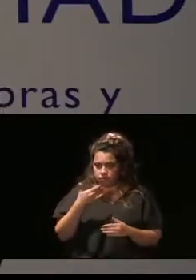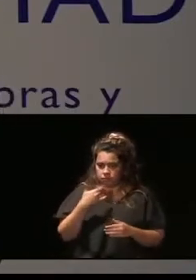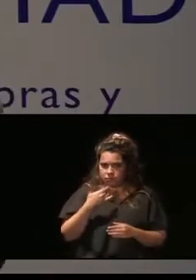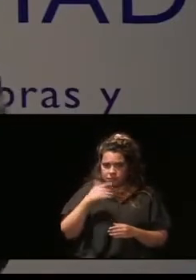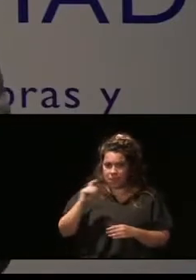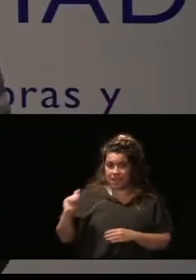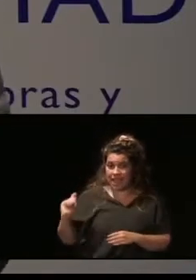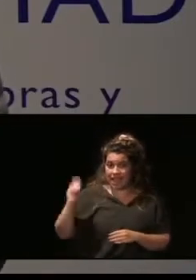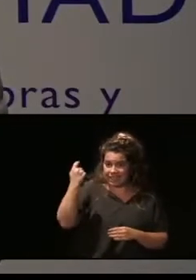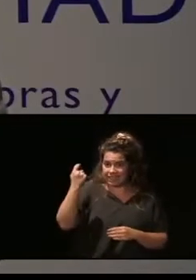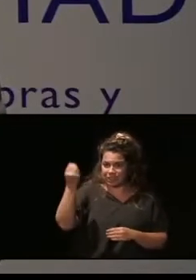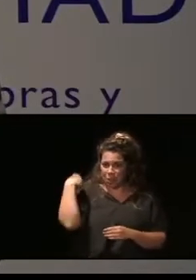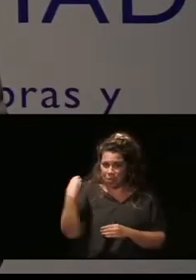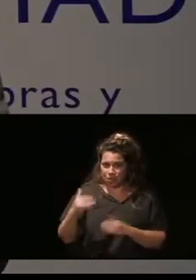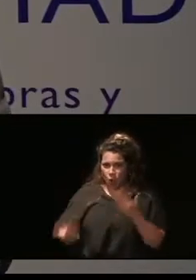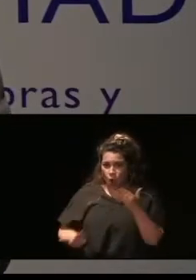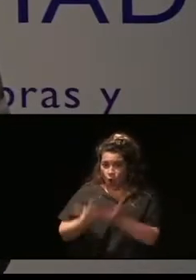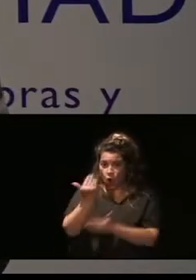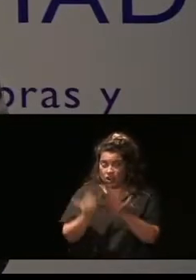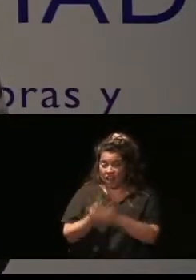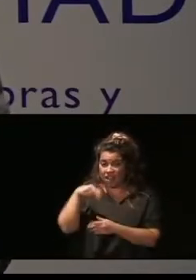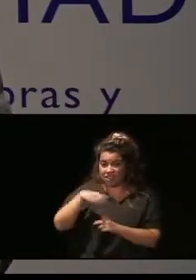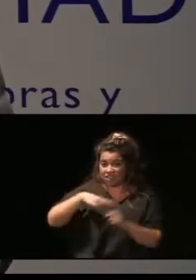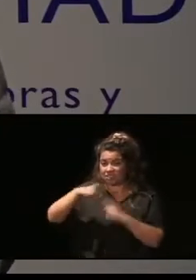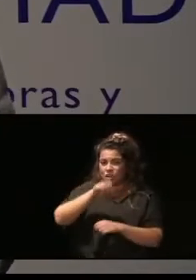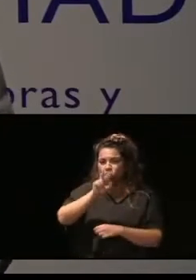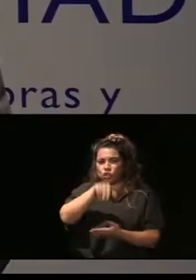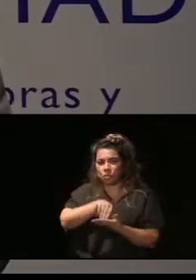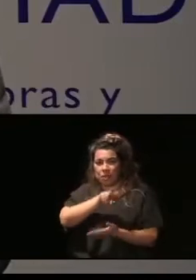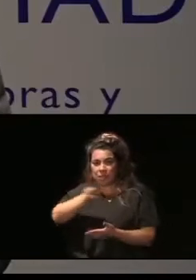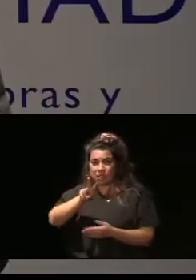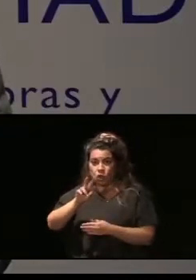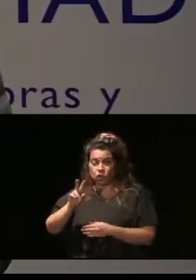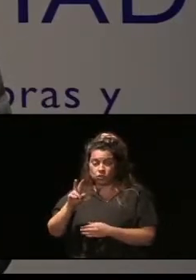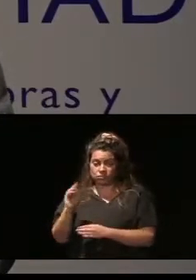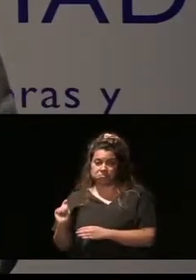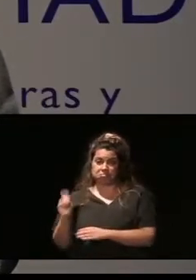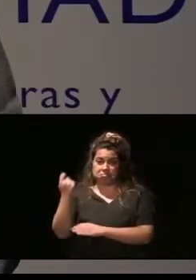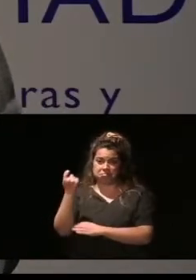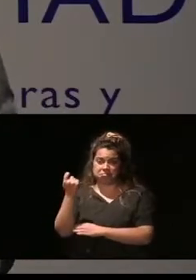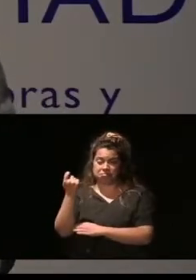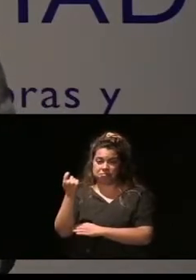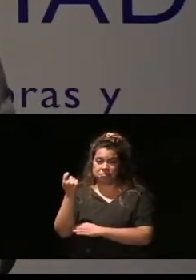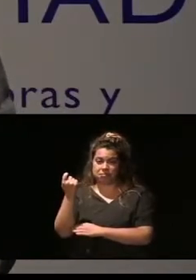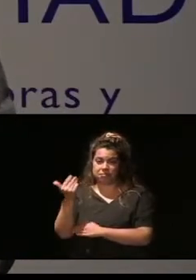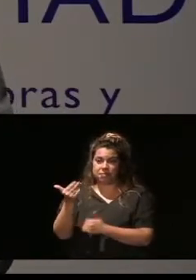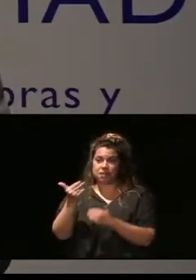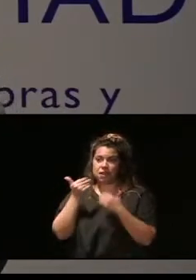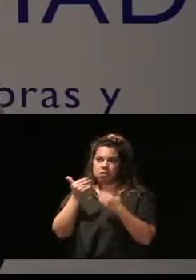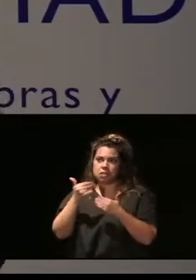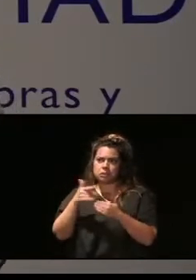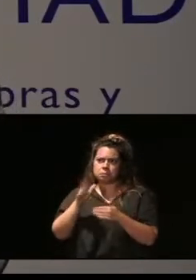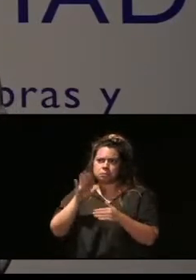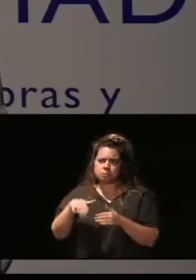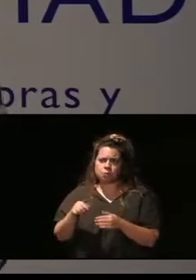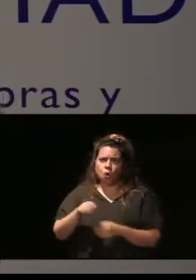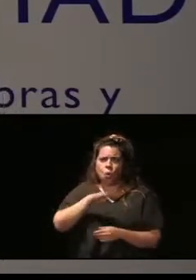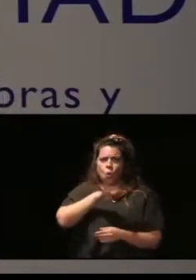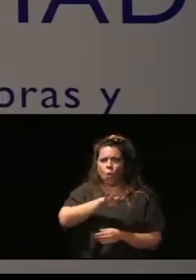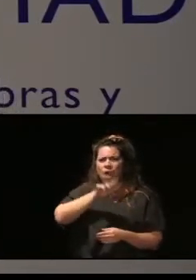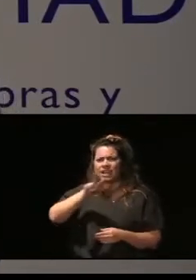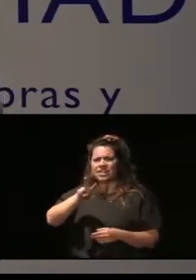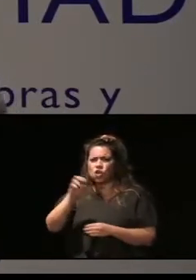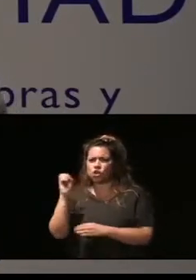estas jornadas en este año, en el 2022, pues hemos extendido estas charlas a un total de 42, hemos